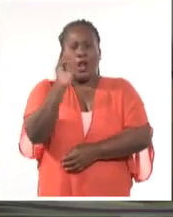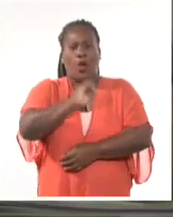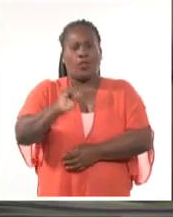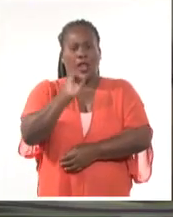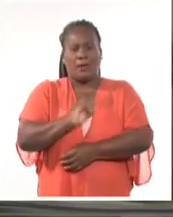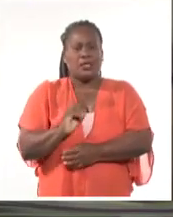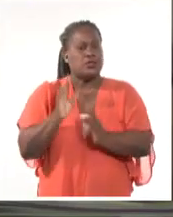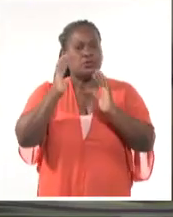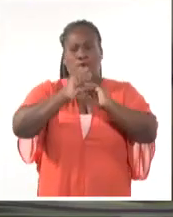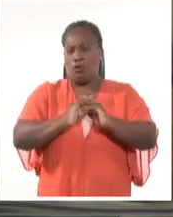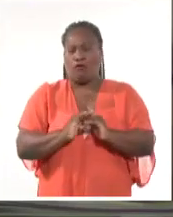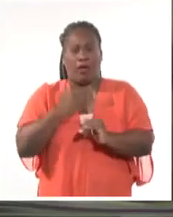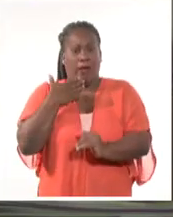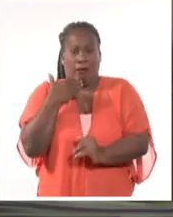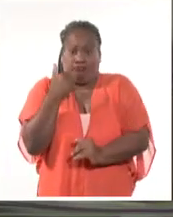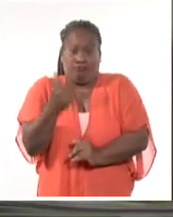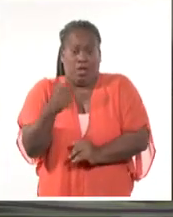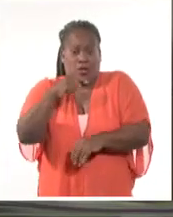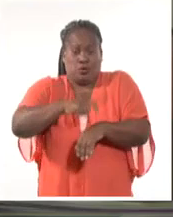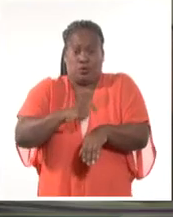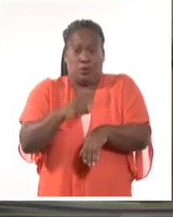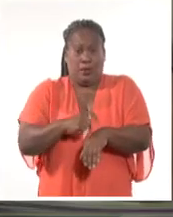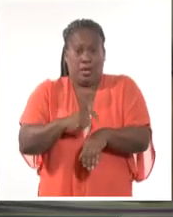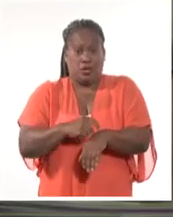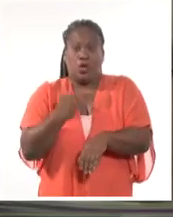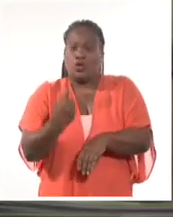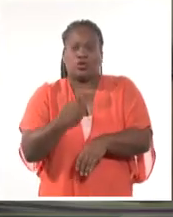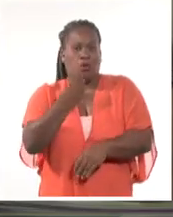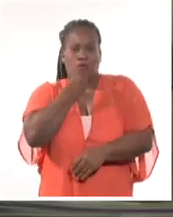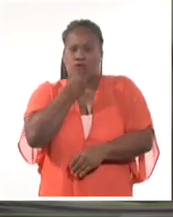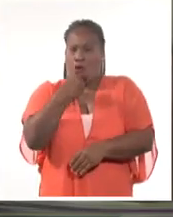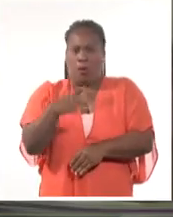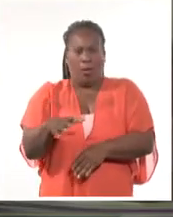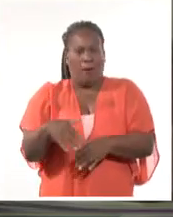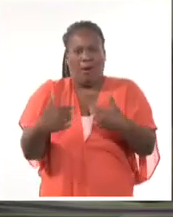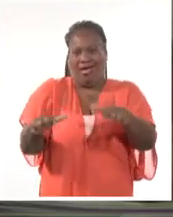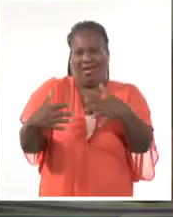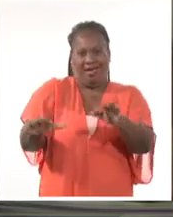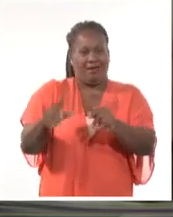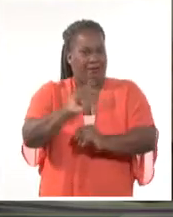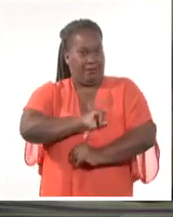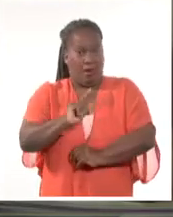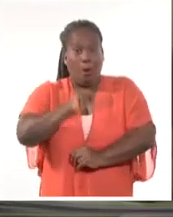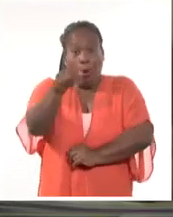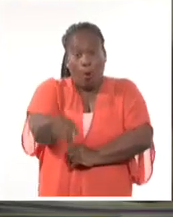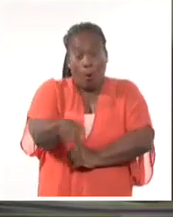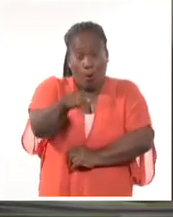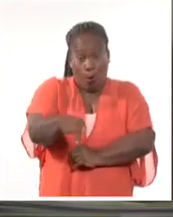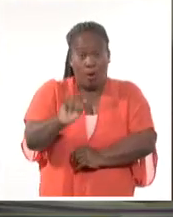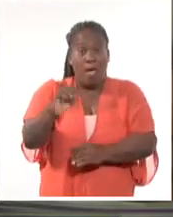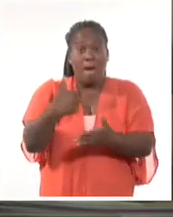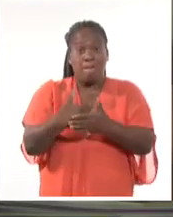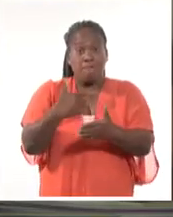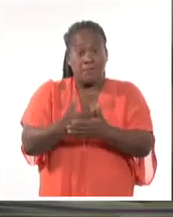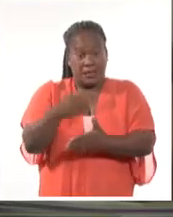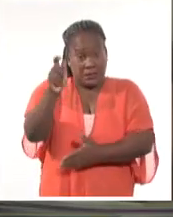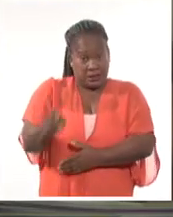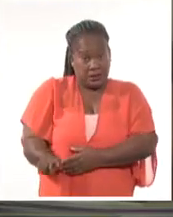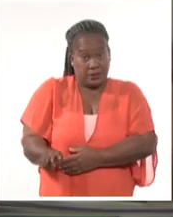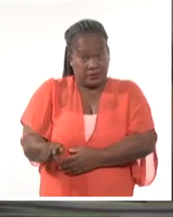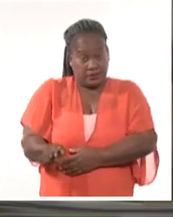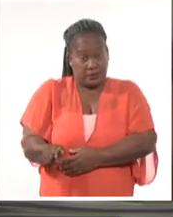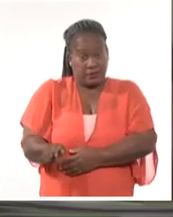en su momento adecuado y nosotros no podemos potenciar eso. Y existen hoy empresarios, incluso